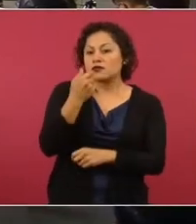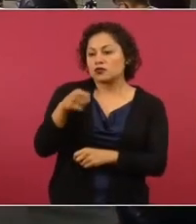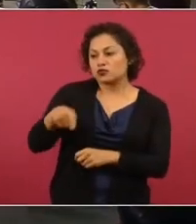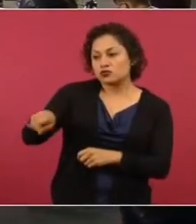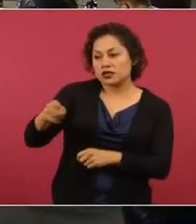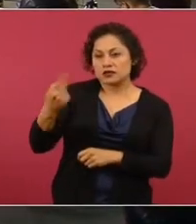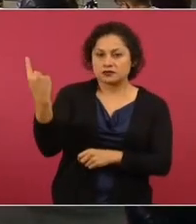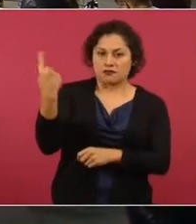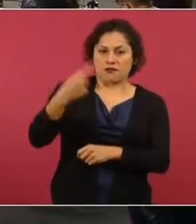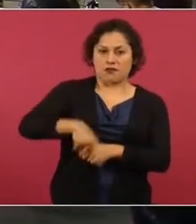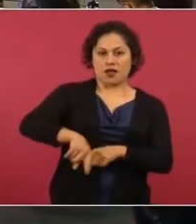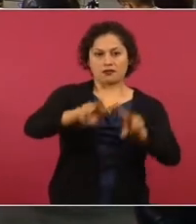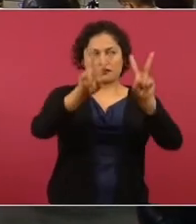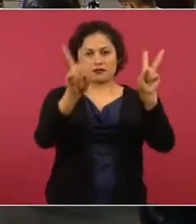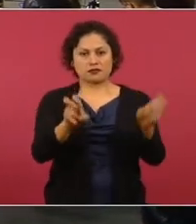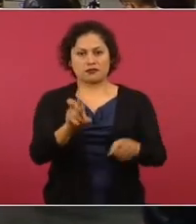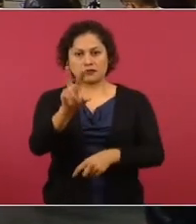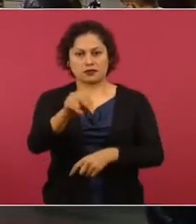¿Por qué?